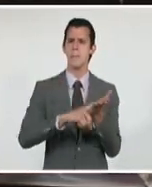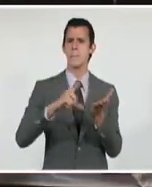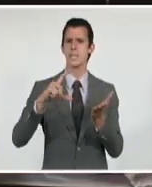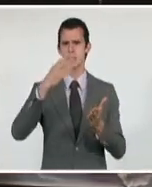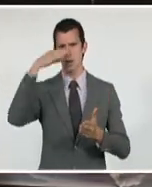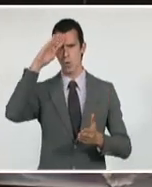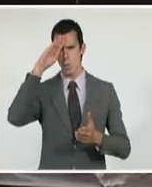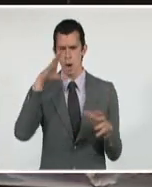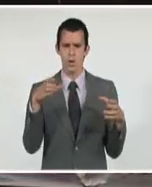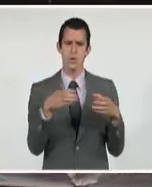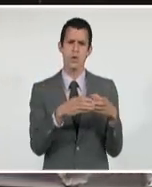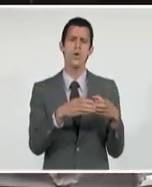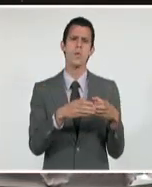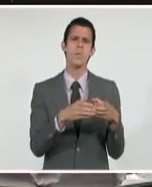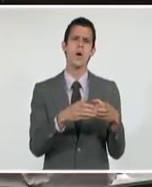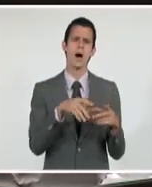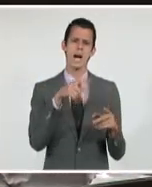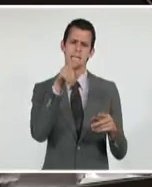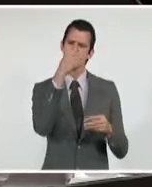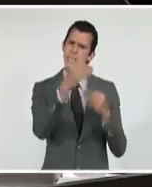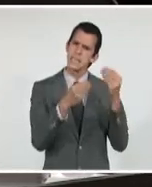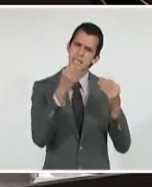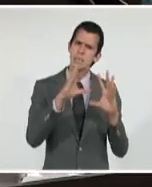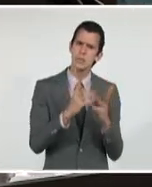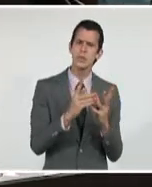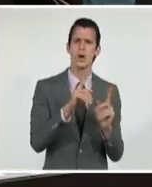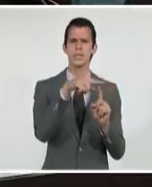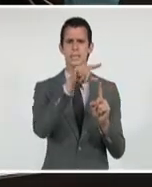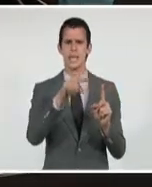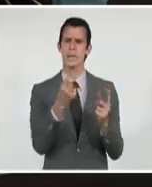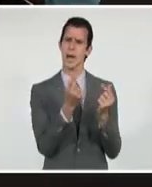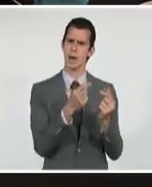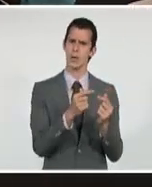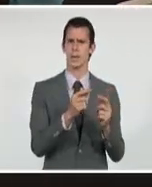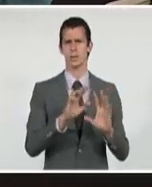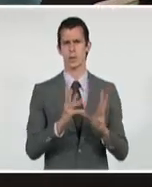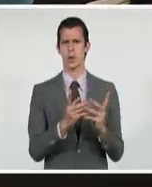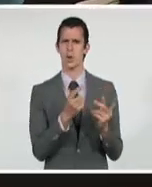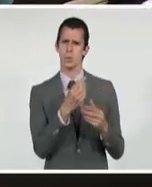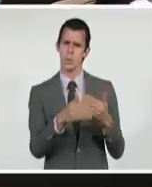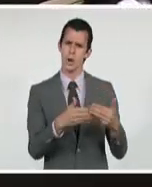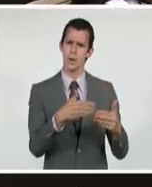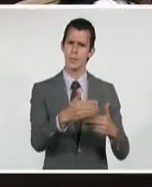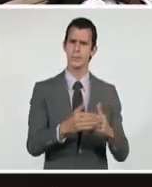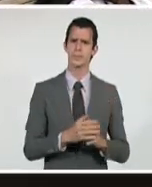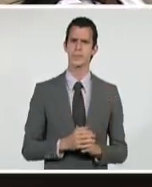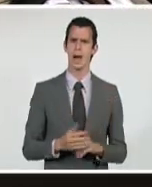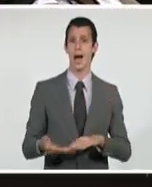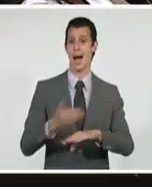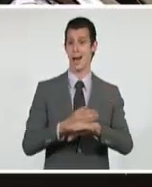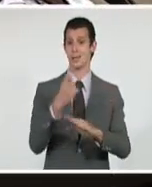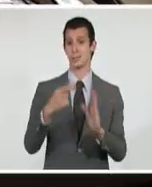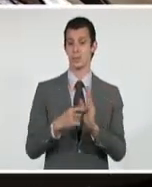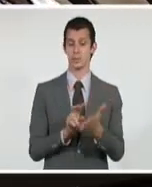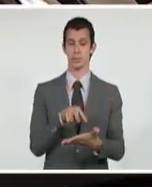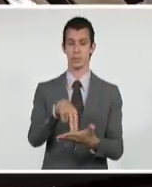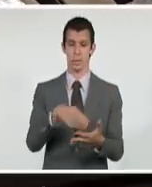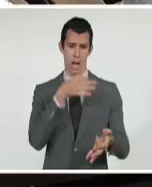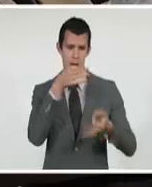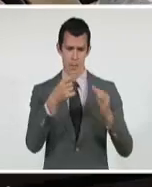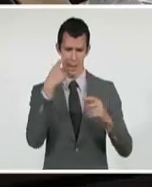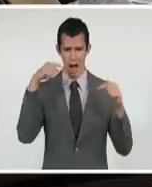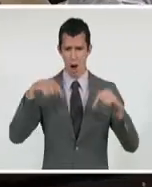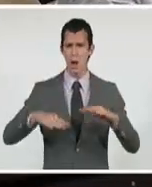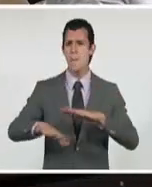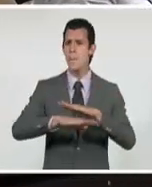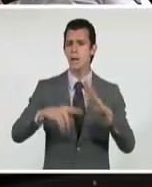de referirse a los desafíos del momento histórico en que se desarrolla el cónclave, les habló a los delegados sobre las prioridades del gobierno cubano en estos